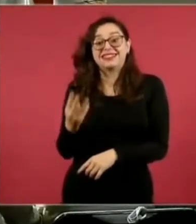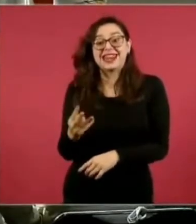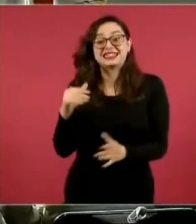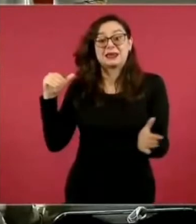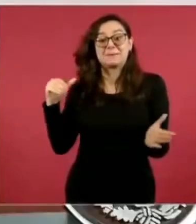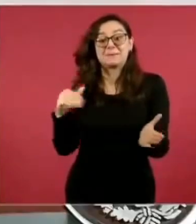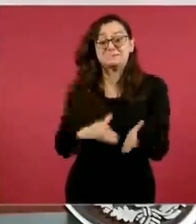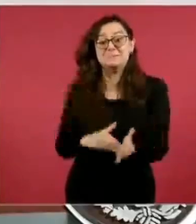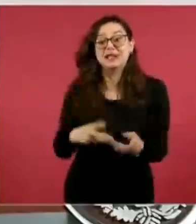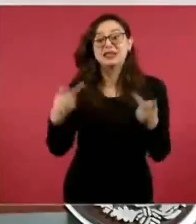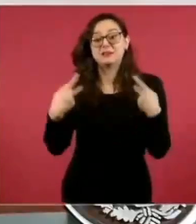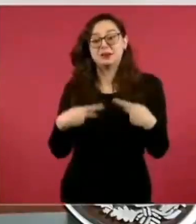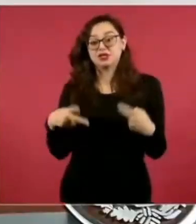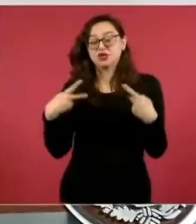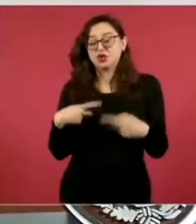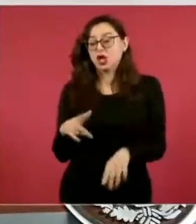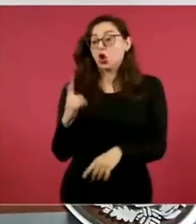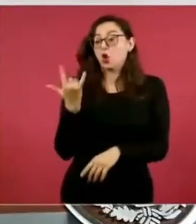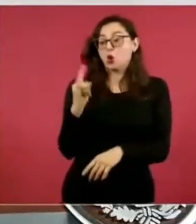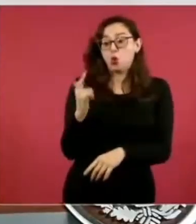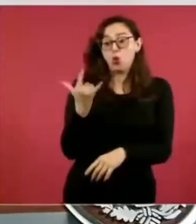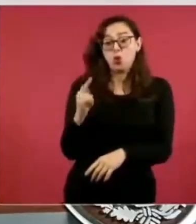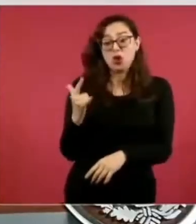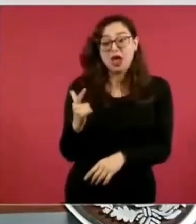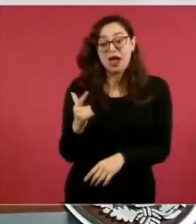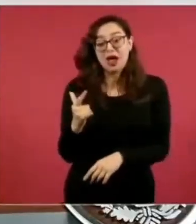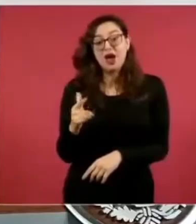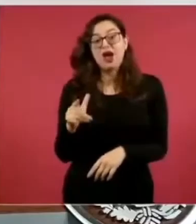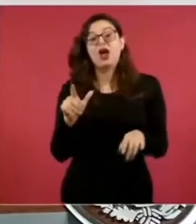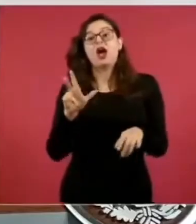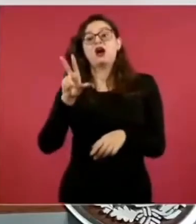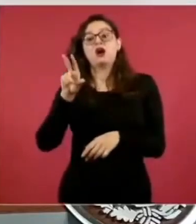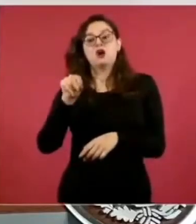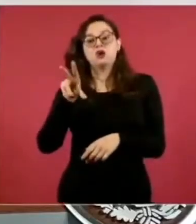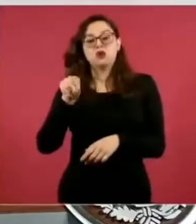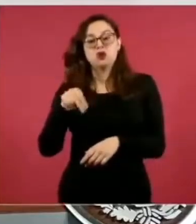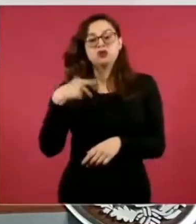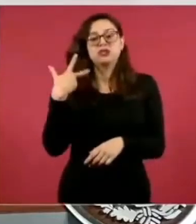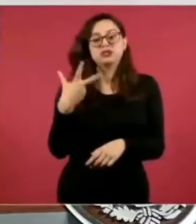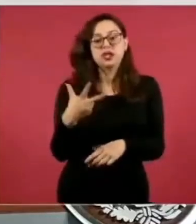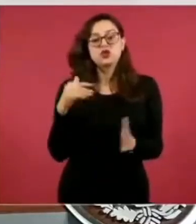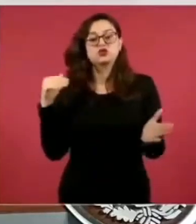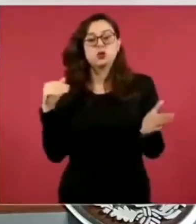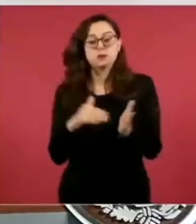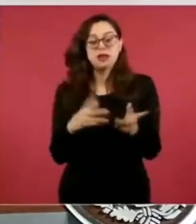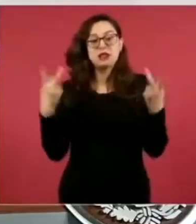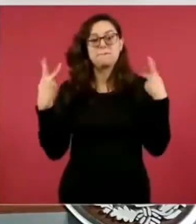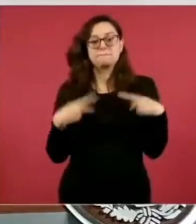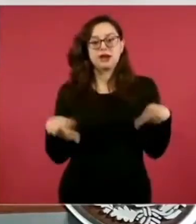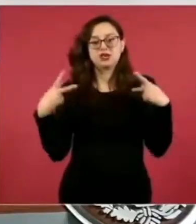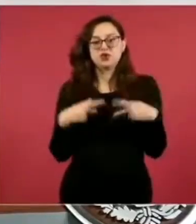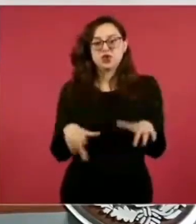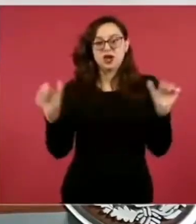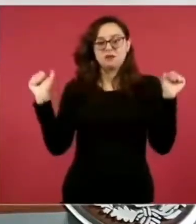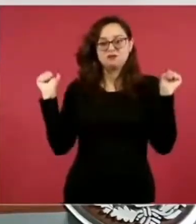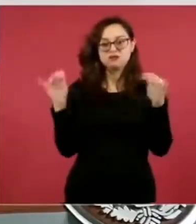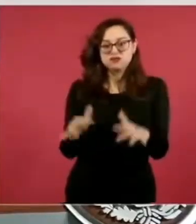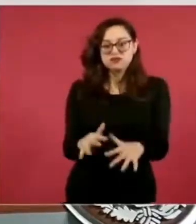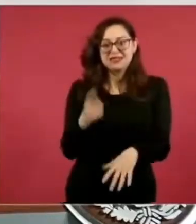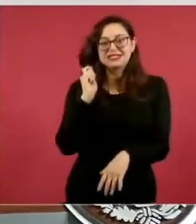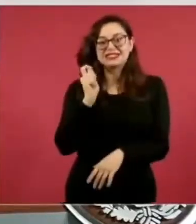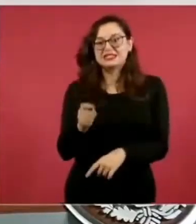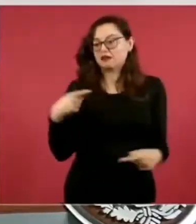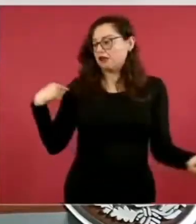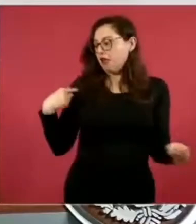pasajeros. En julio ya fueron más de 88 mil. ¿Qué significa esto? En sólo cuatro